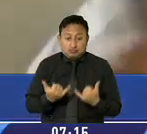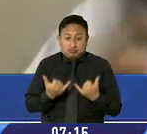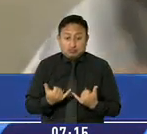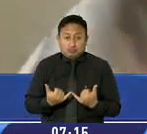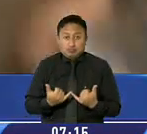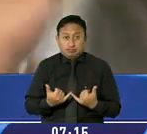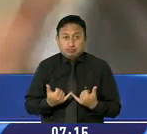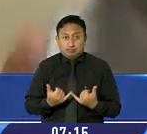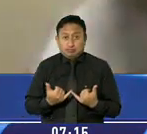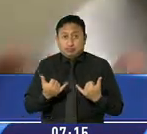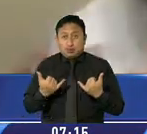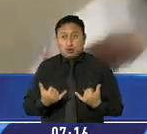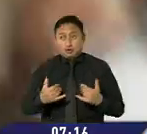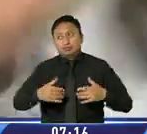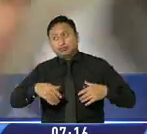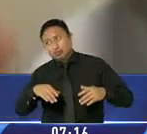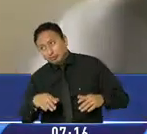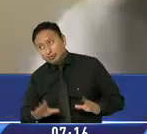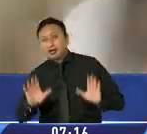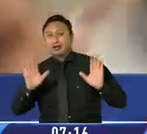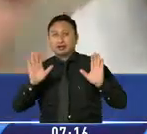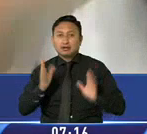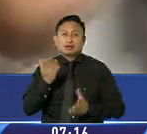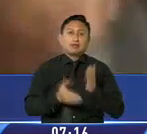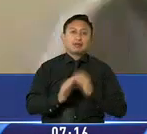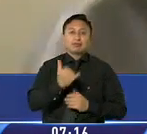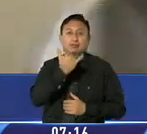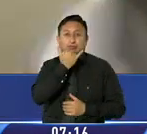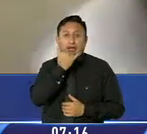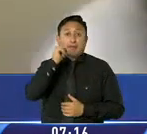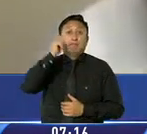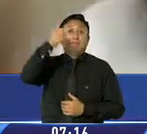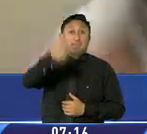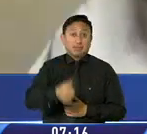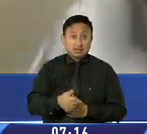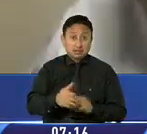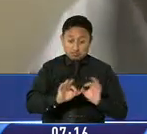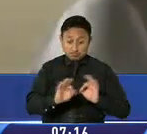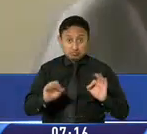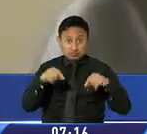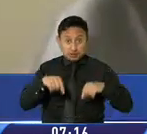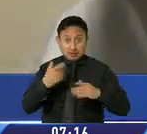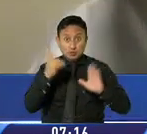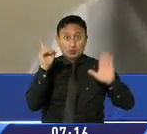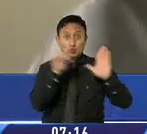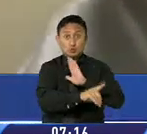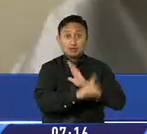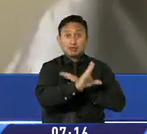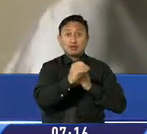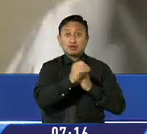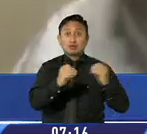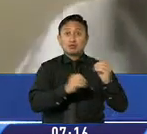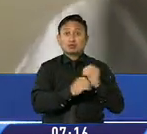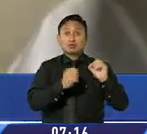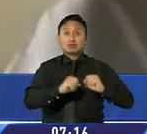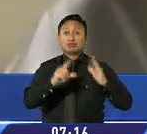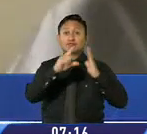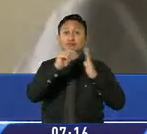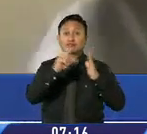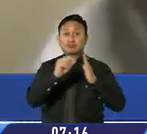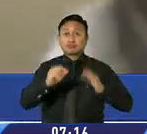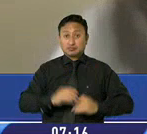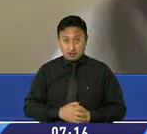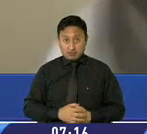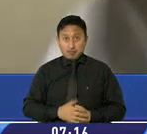nadie es perfecto, hoy pudieron fallar, bueno, desde el día de mañana el no cumple tiene que ser denunciado en las oficinas del SRI,